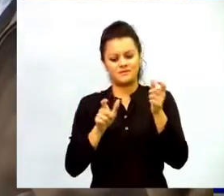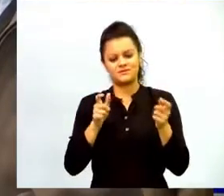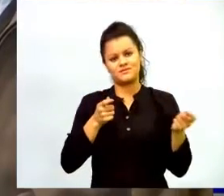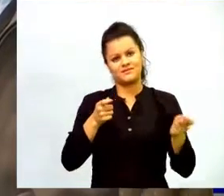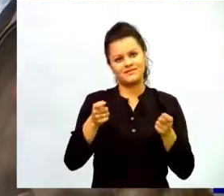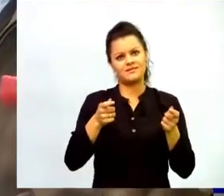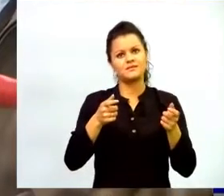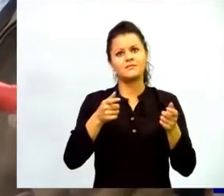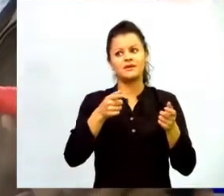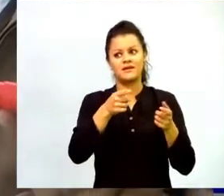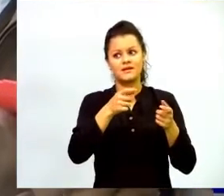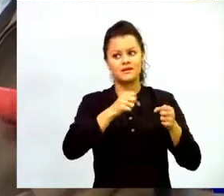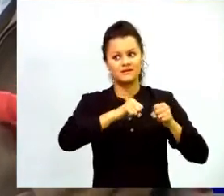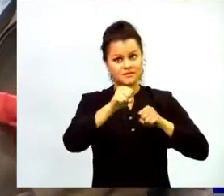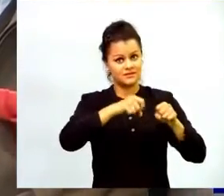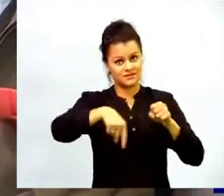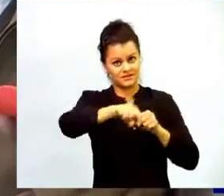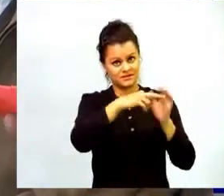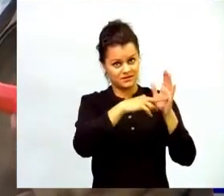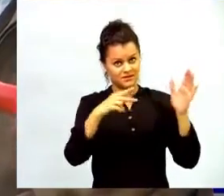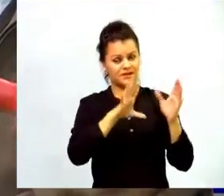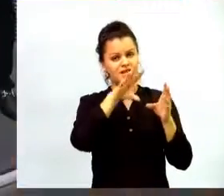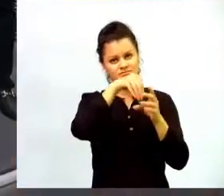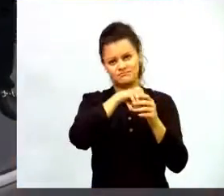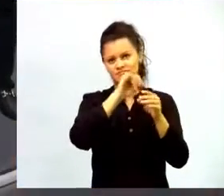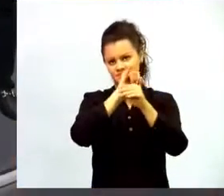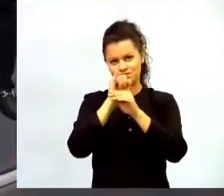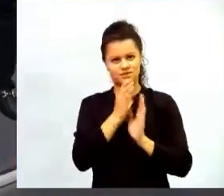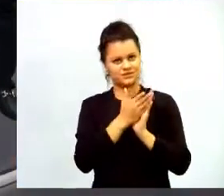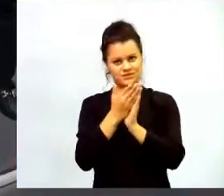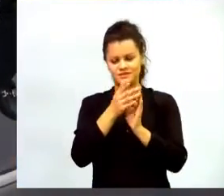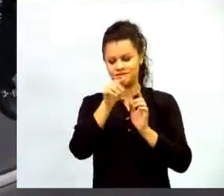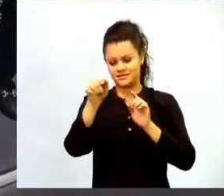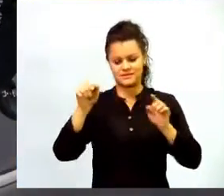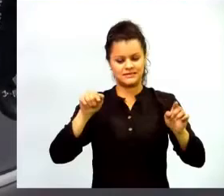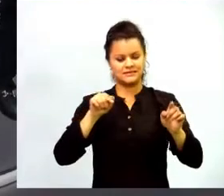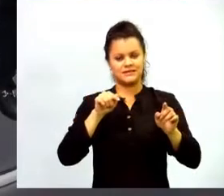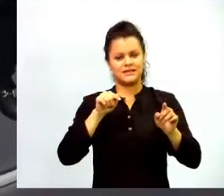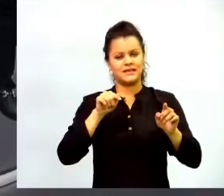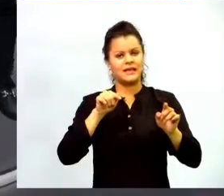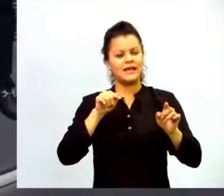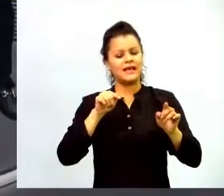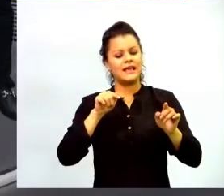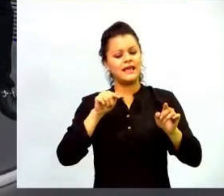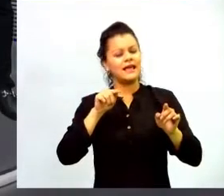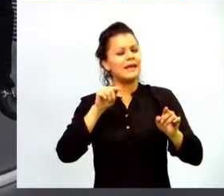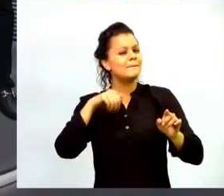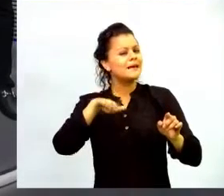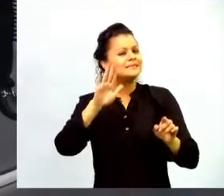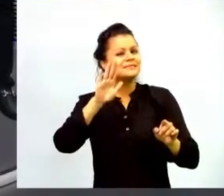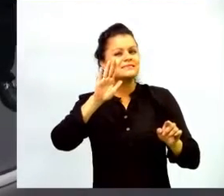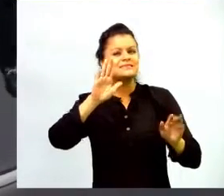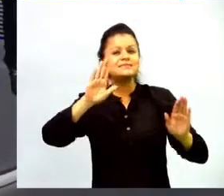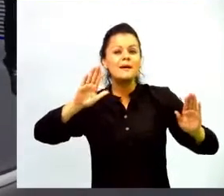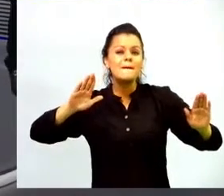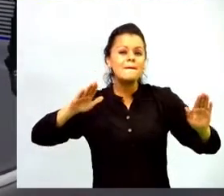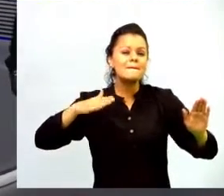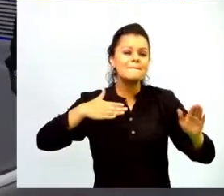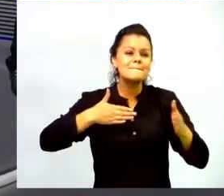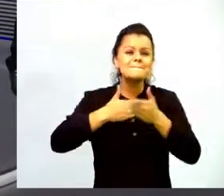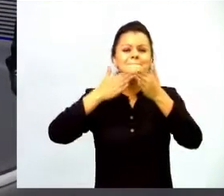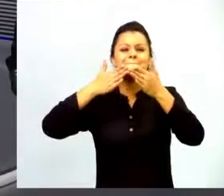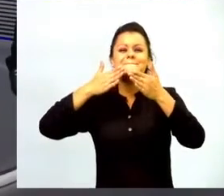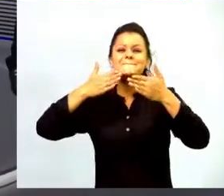tecnología al interior de las instituciones educativas creo que el mayor obstáculo que tenemos en este momento para hacer un gran